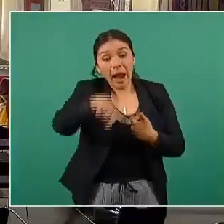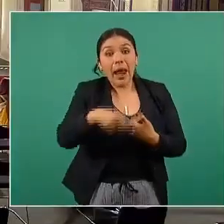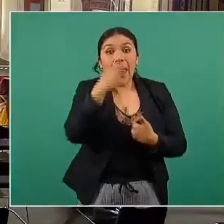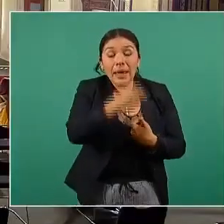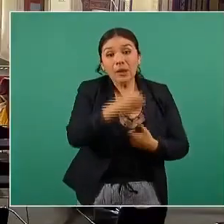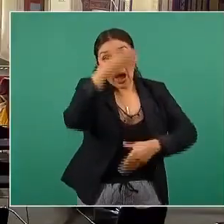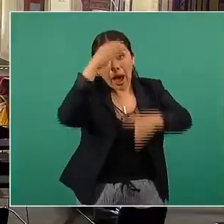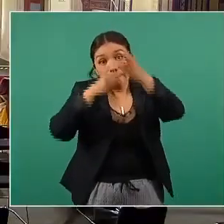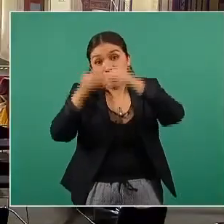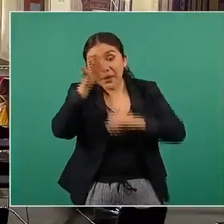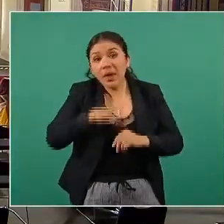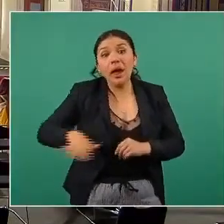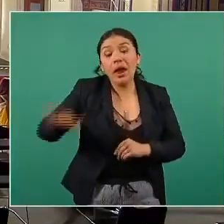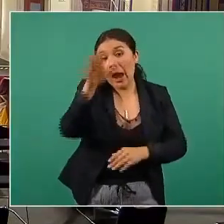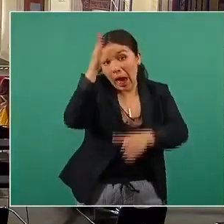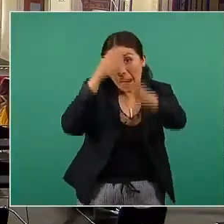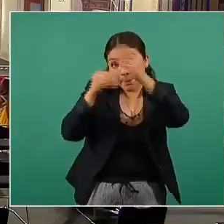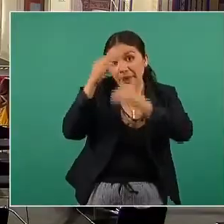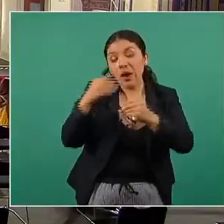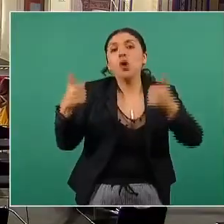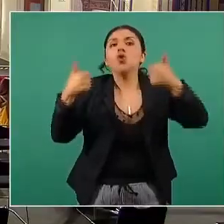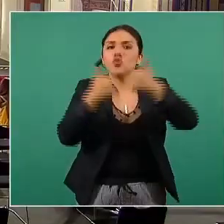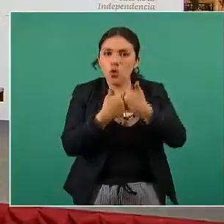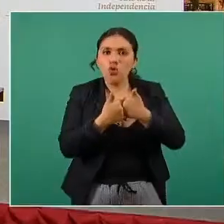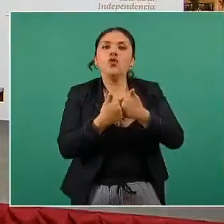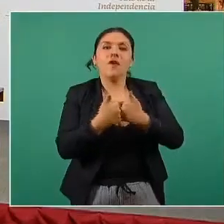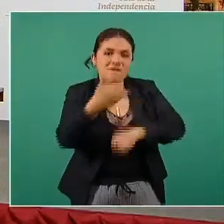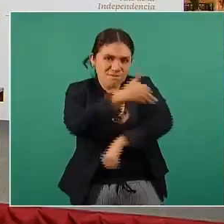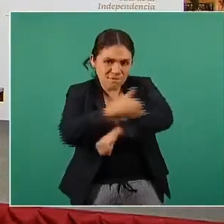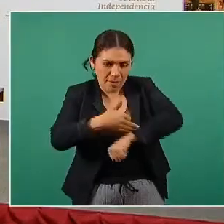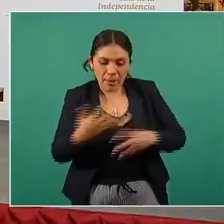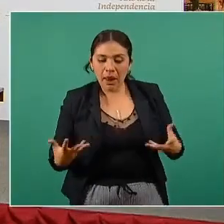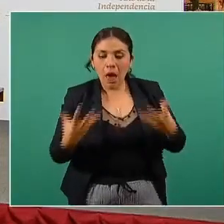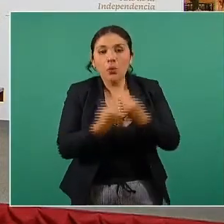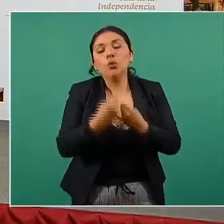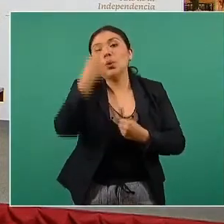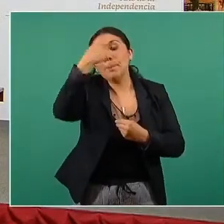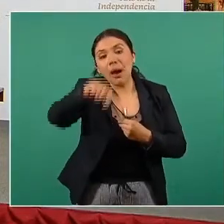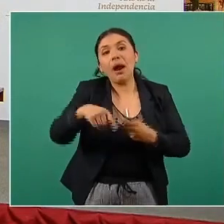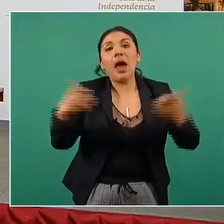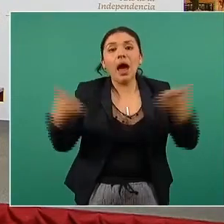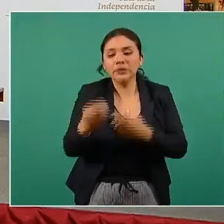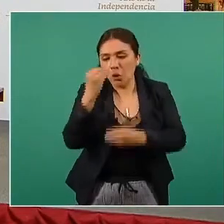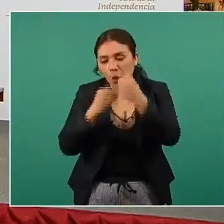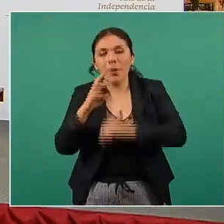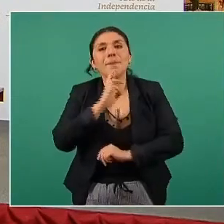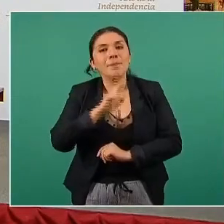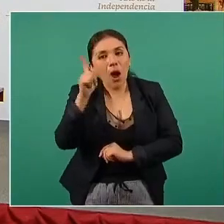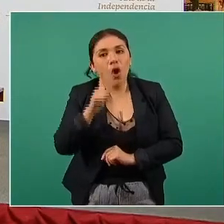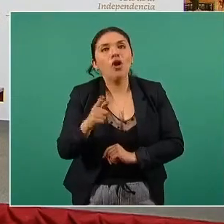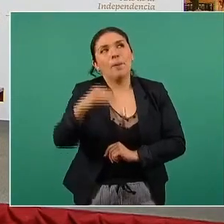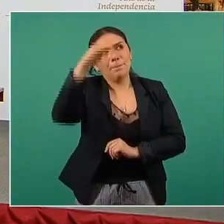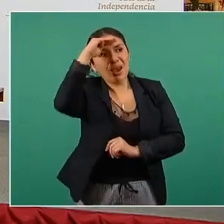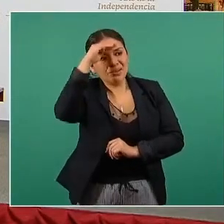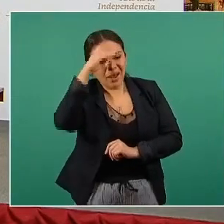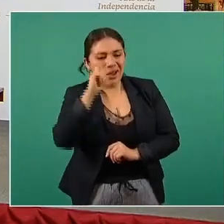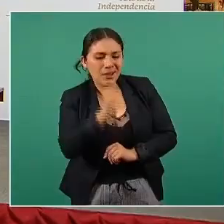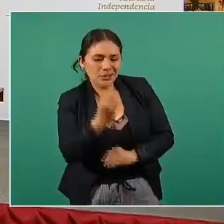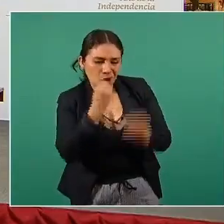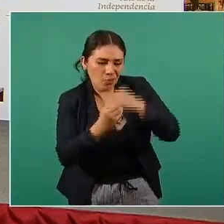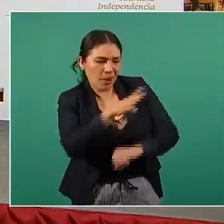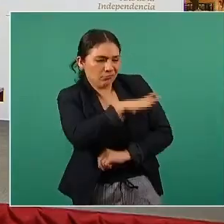aprendan para que aprendan junto con sus familias a alimentarse mejor tomar mejores decisiones